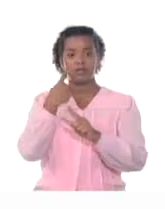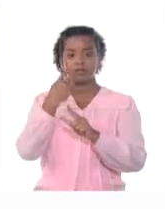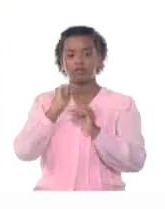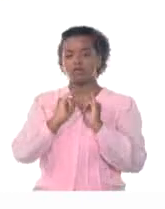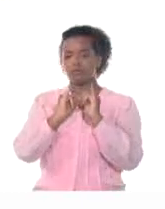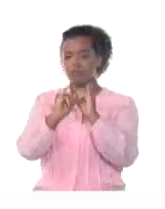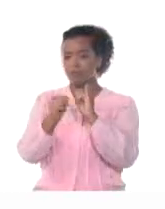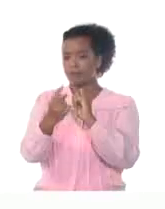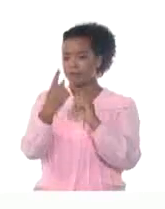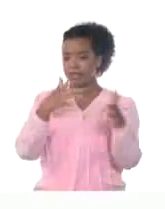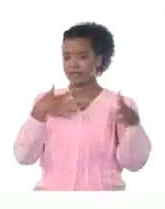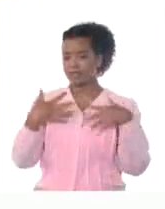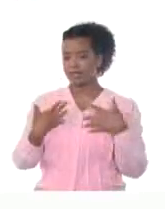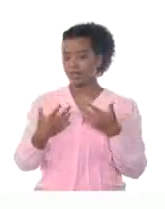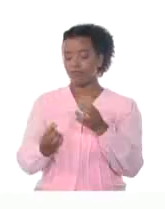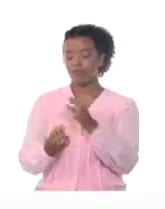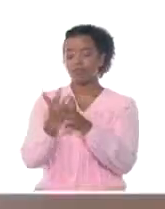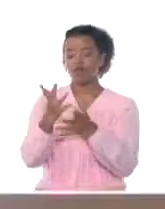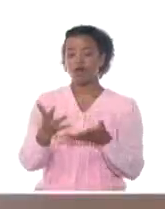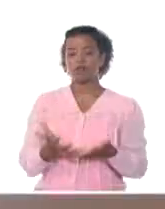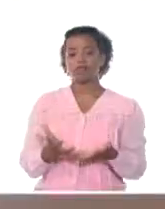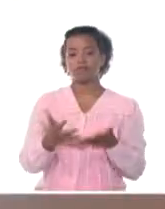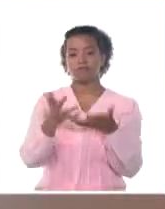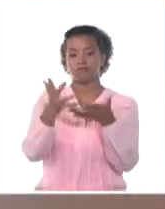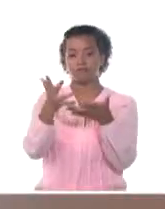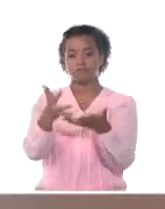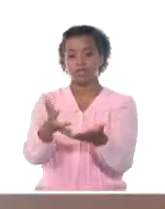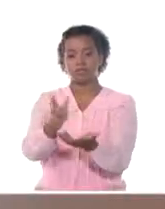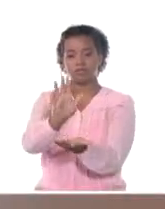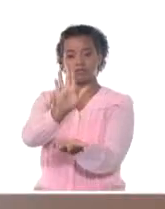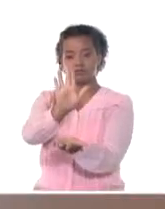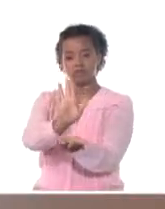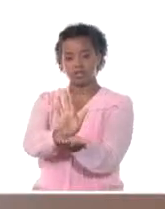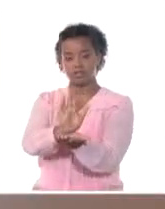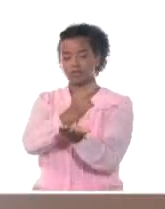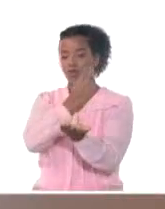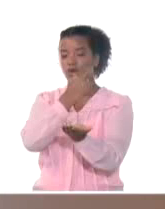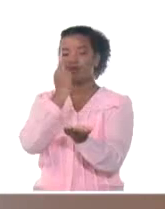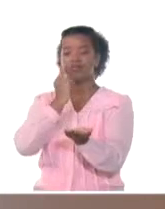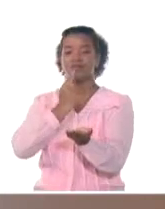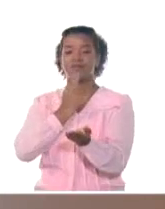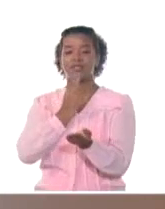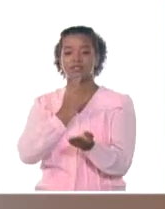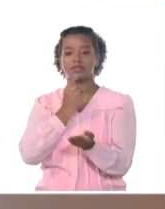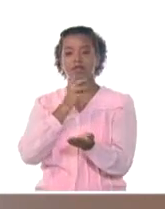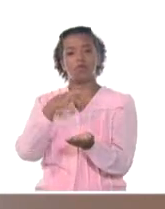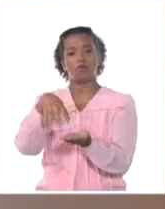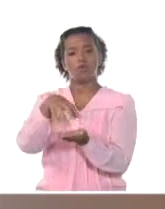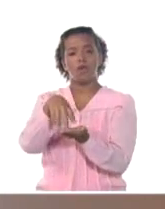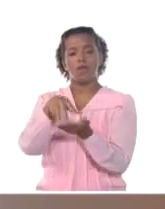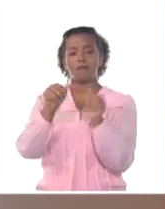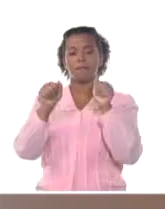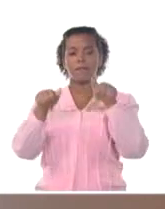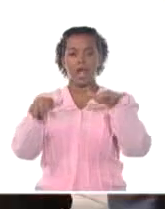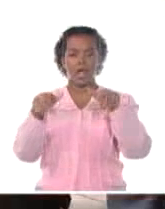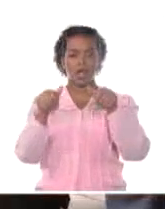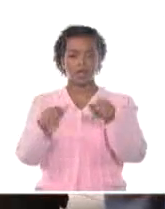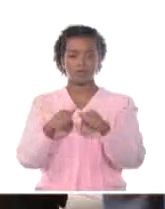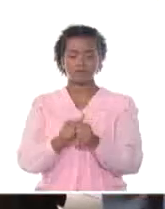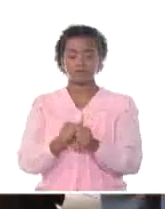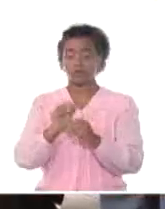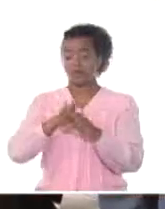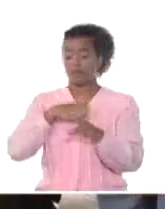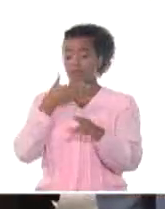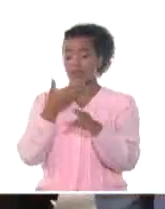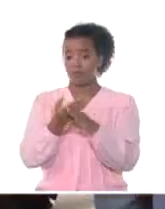día fue depositar una ofrenda floral ante la estatua de nuestro héroe nacional, José Martín, en un céntrico parque de Hanoi. En posteriormente, la Unión de